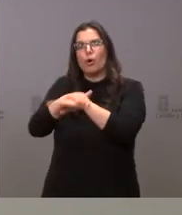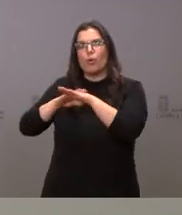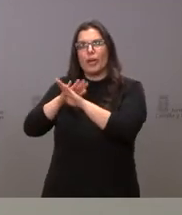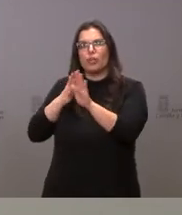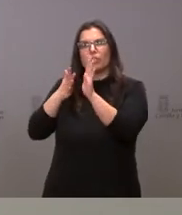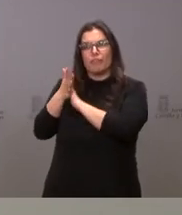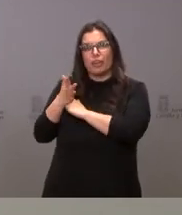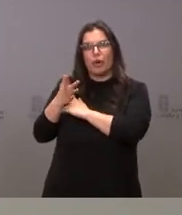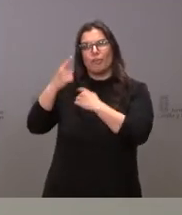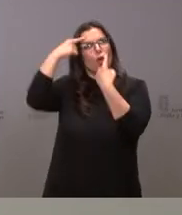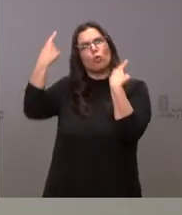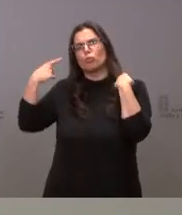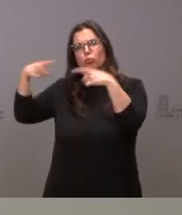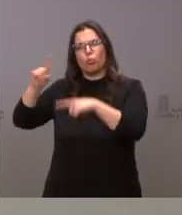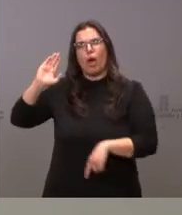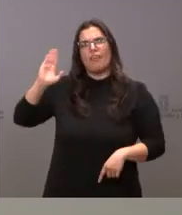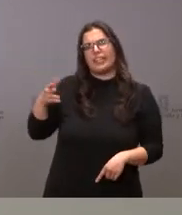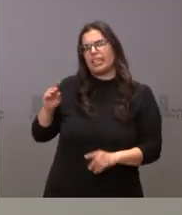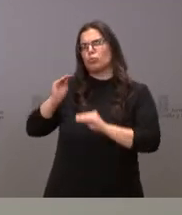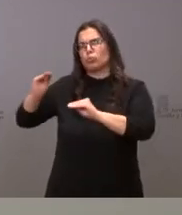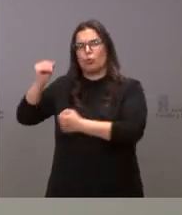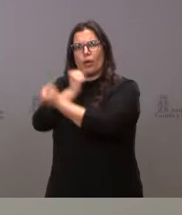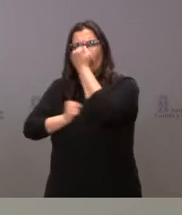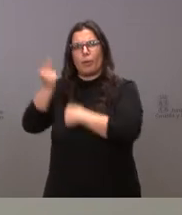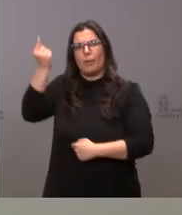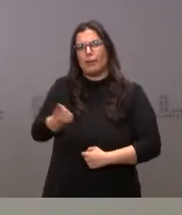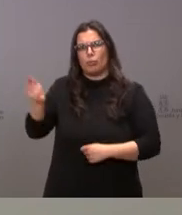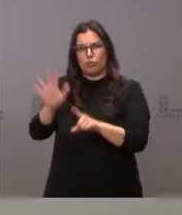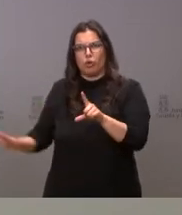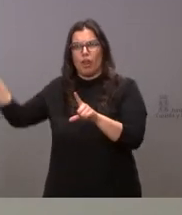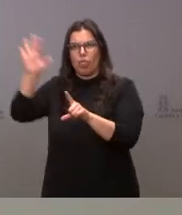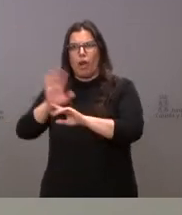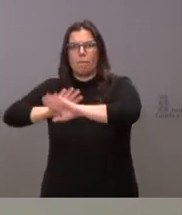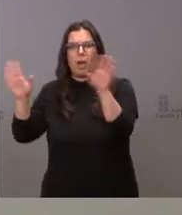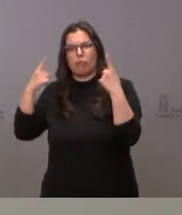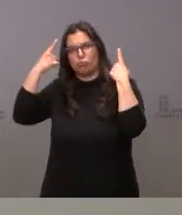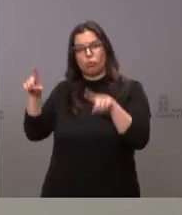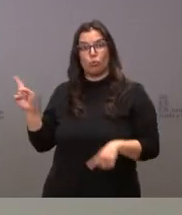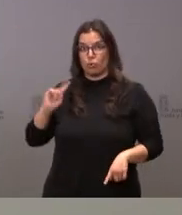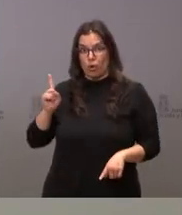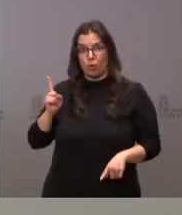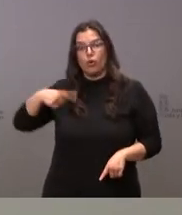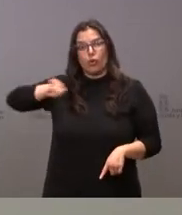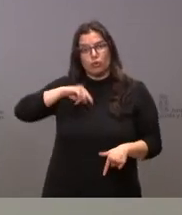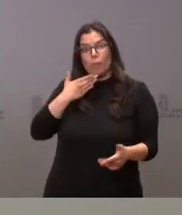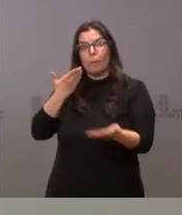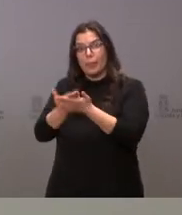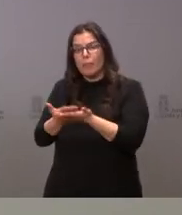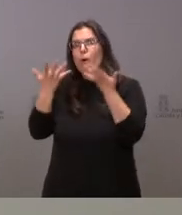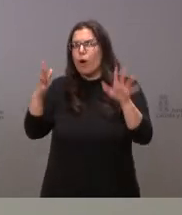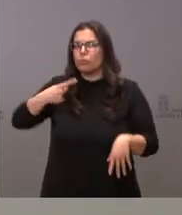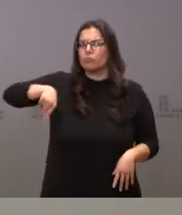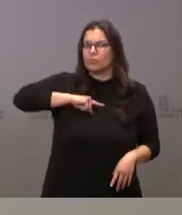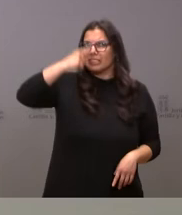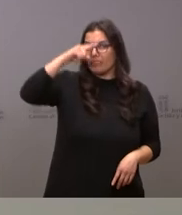pedimos que haga el Gobierno y que tenga un impacto solo sobre los presupuestos del Estado, sino que somos muy conscientes y asumimos como tal que esta bajada